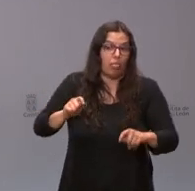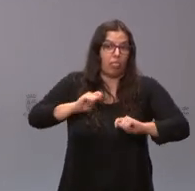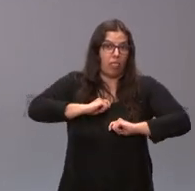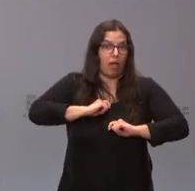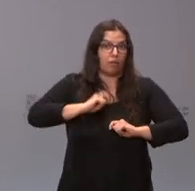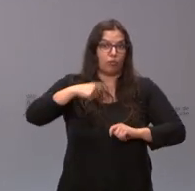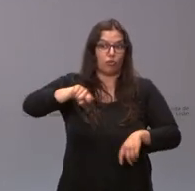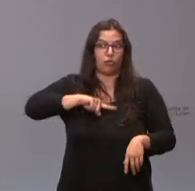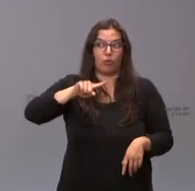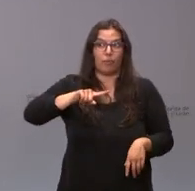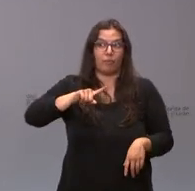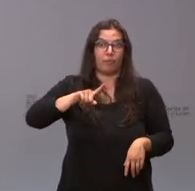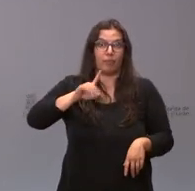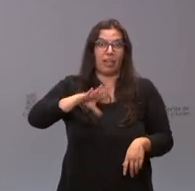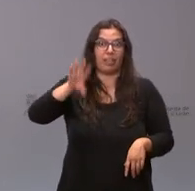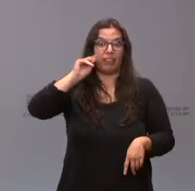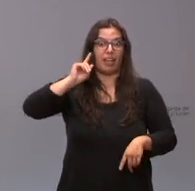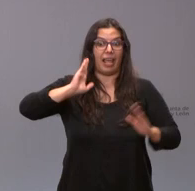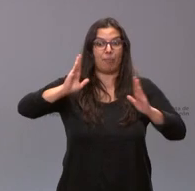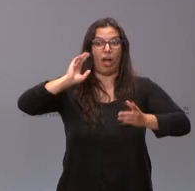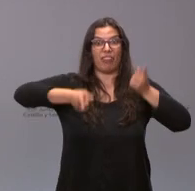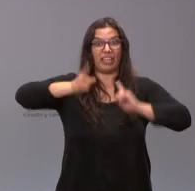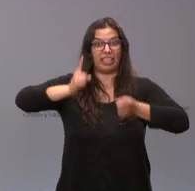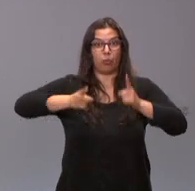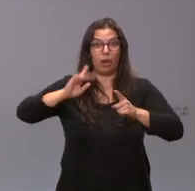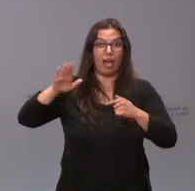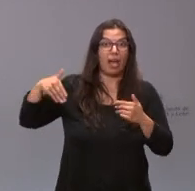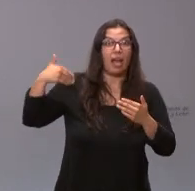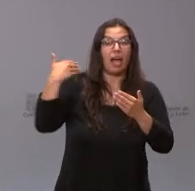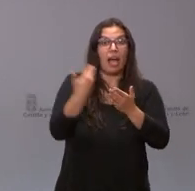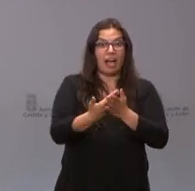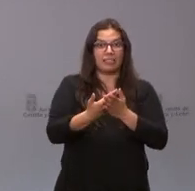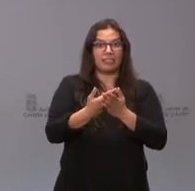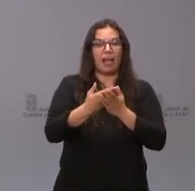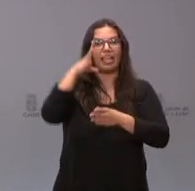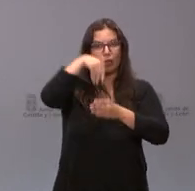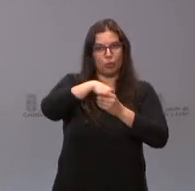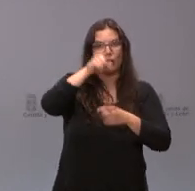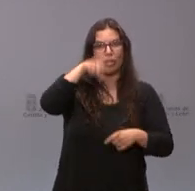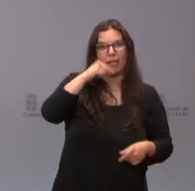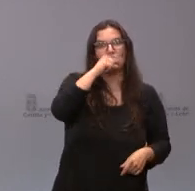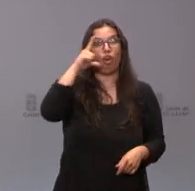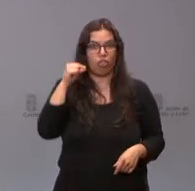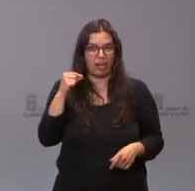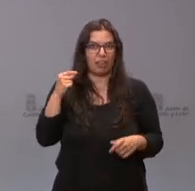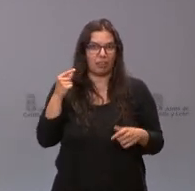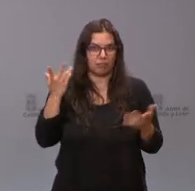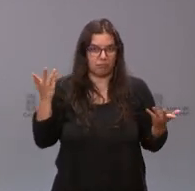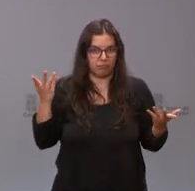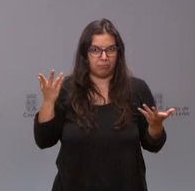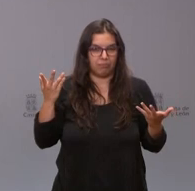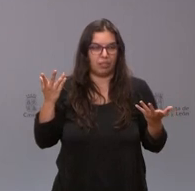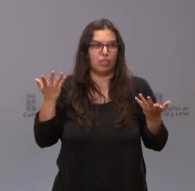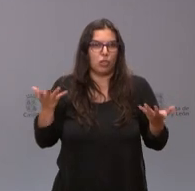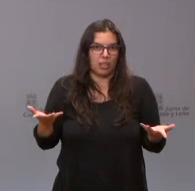interpretar la dictadura incluso hasta la época del gobierno de Felipe González. Desde ese punto de vista yo creo que se trata